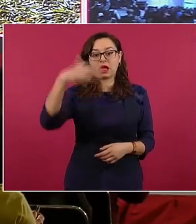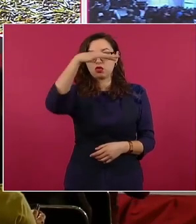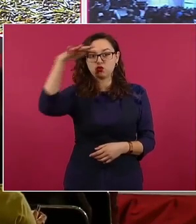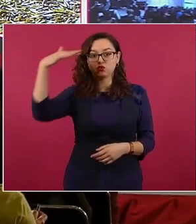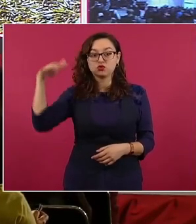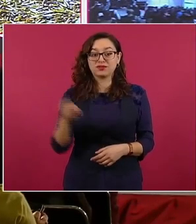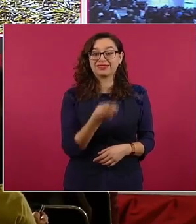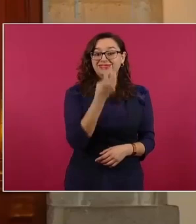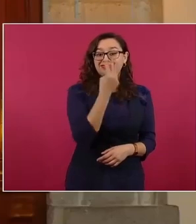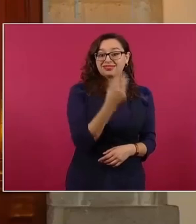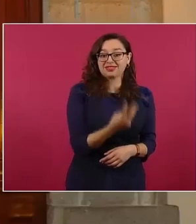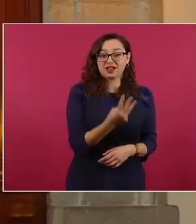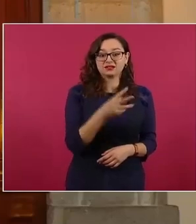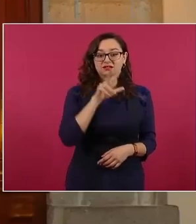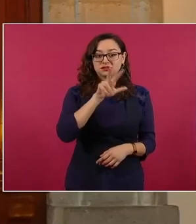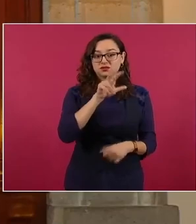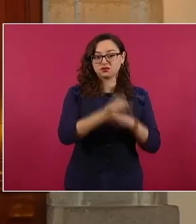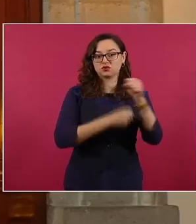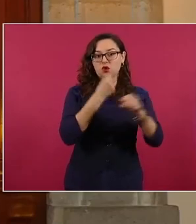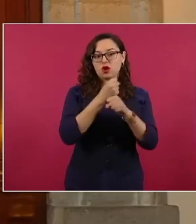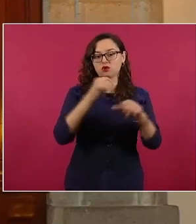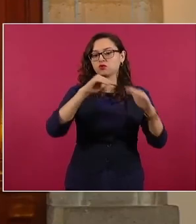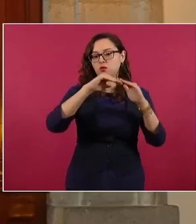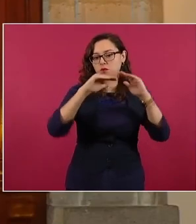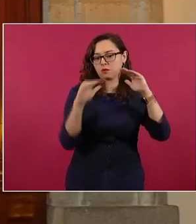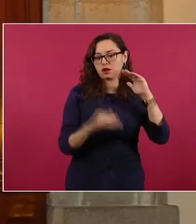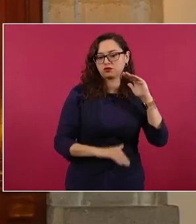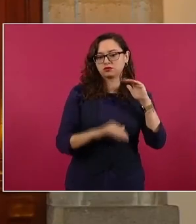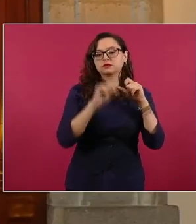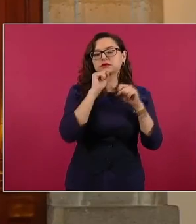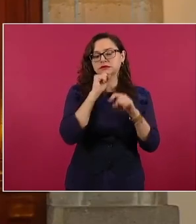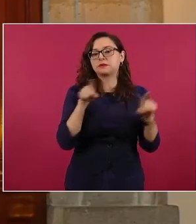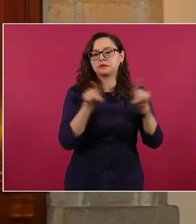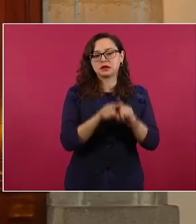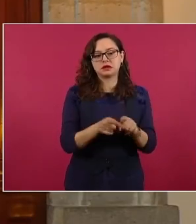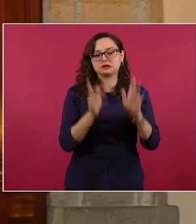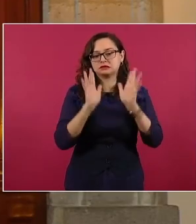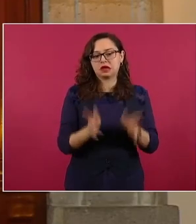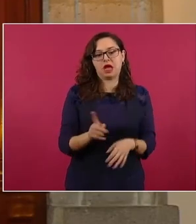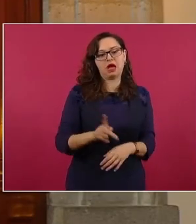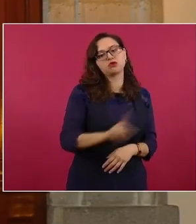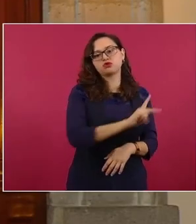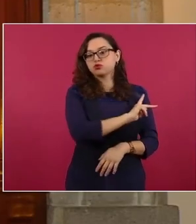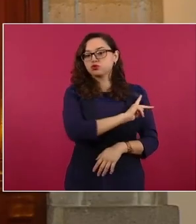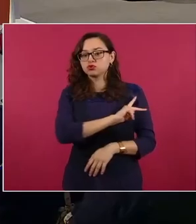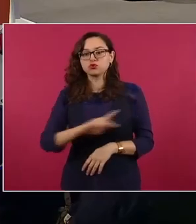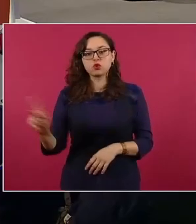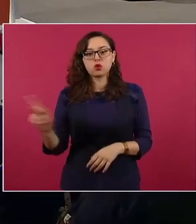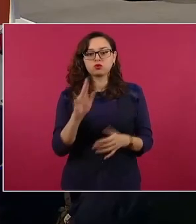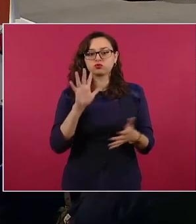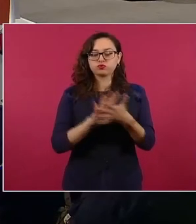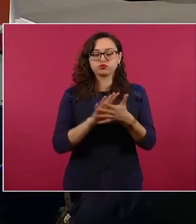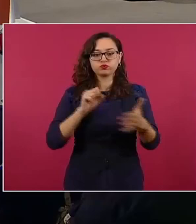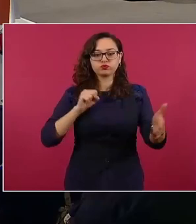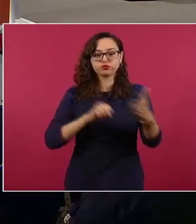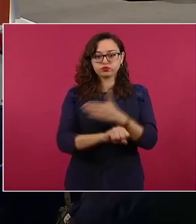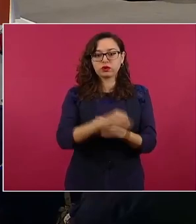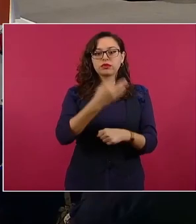obtuvo la prisión preventiva oficiosa para todos estos sujetos. Siguiente.